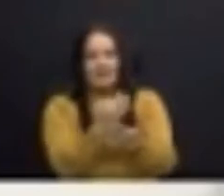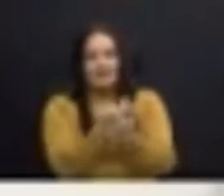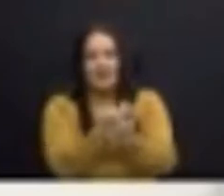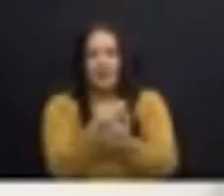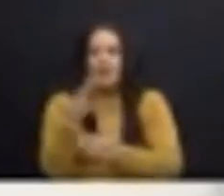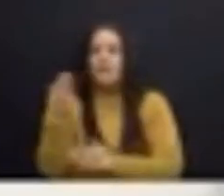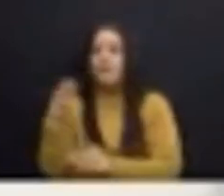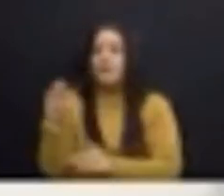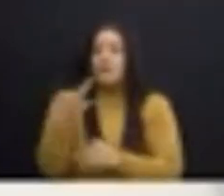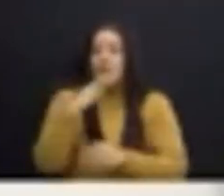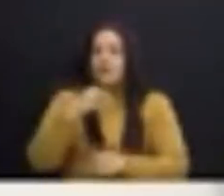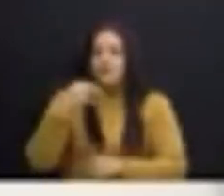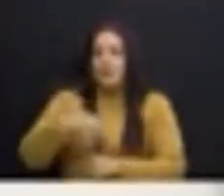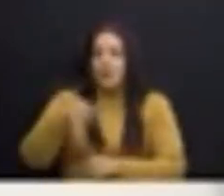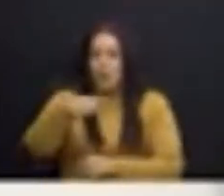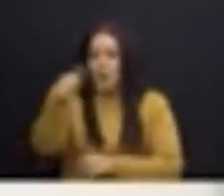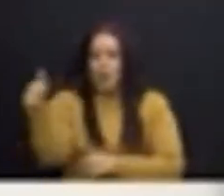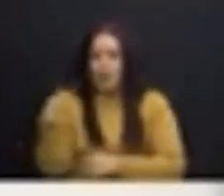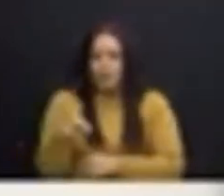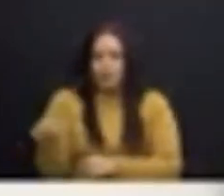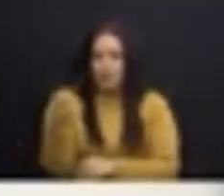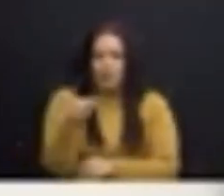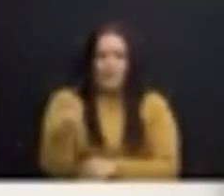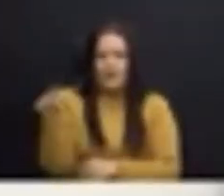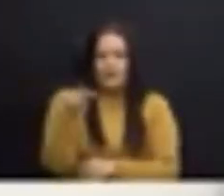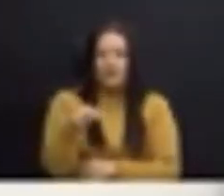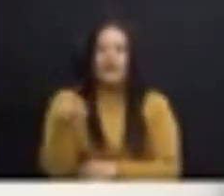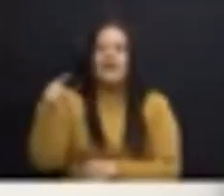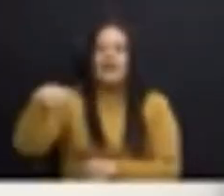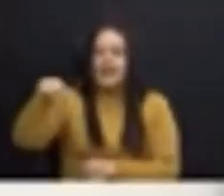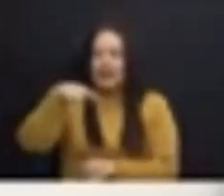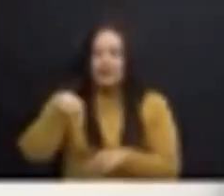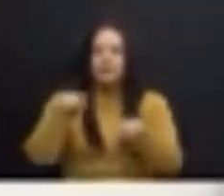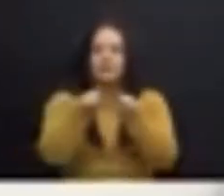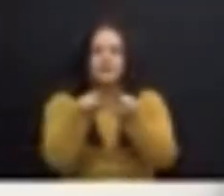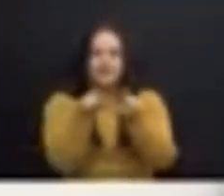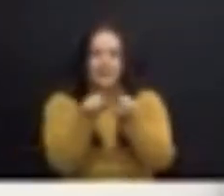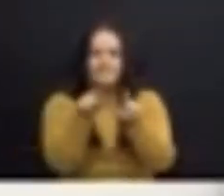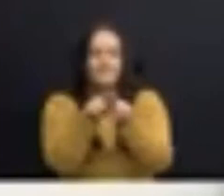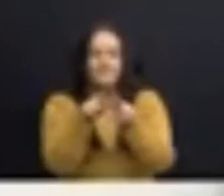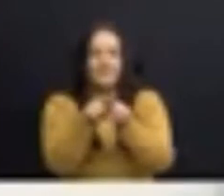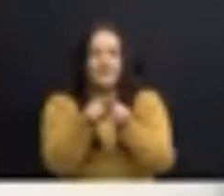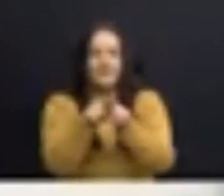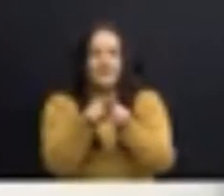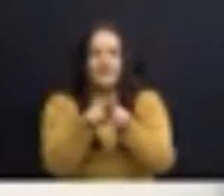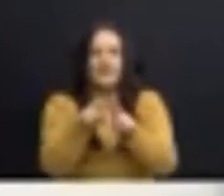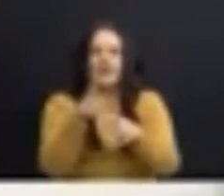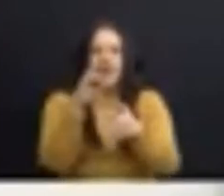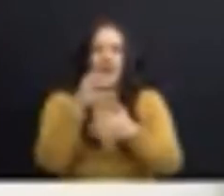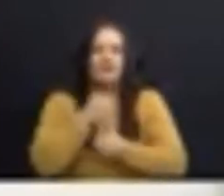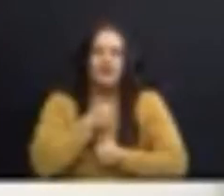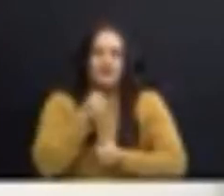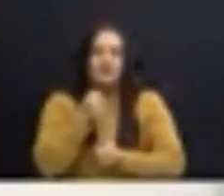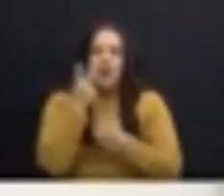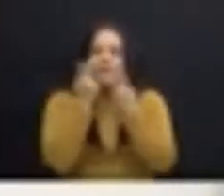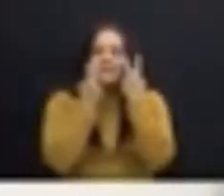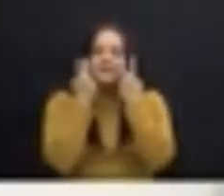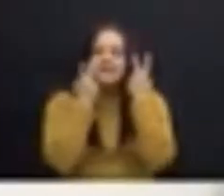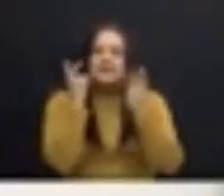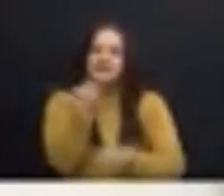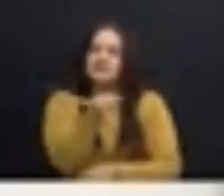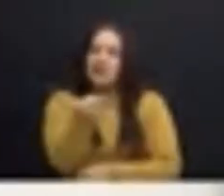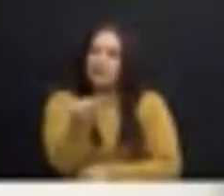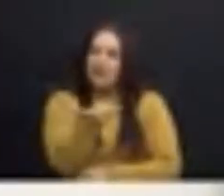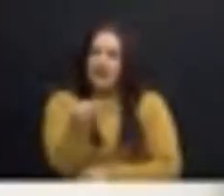confirmó con el resto de sus compañeros que ellos también habían recibido visitas similares.